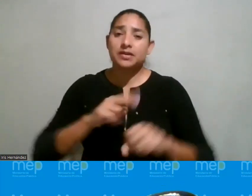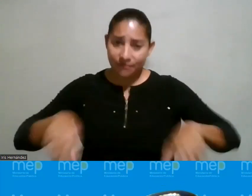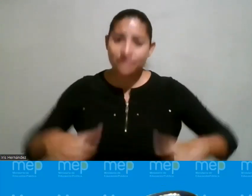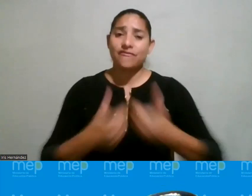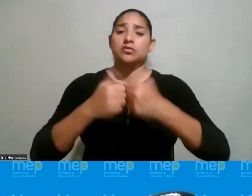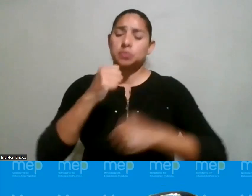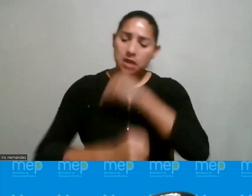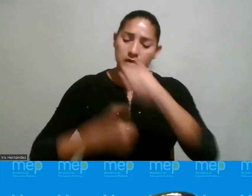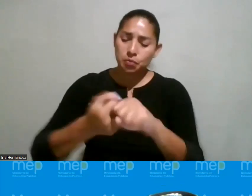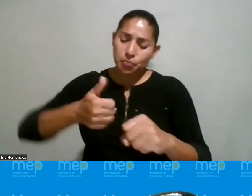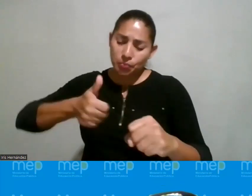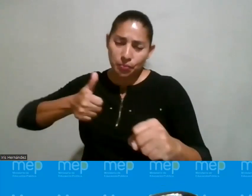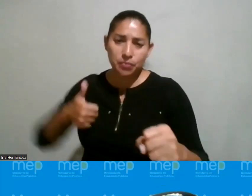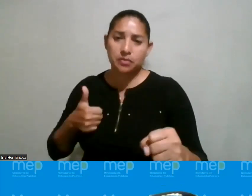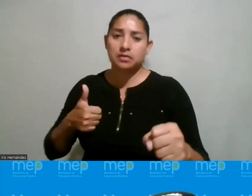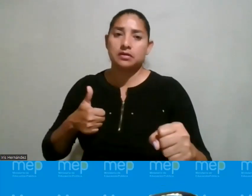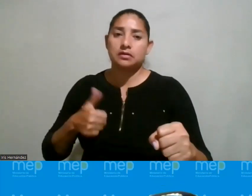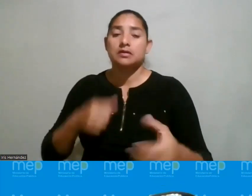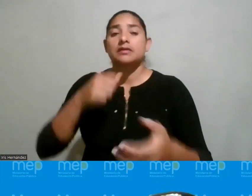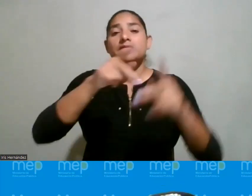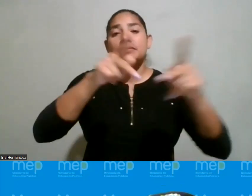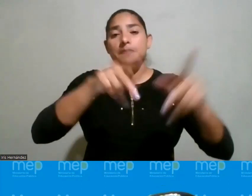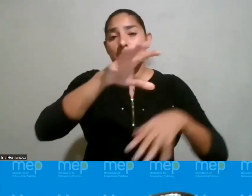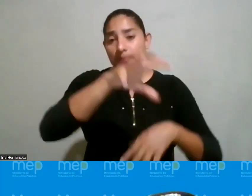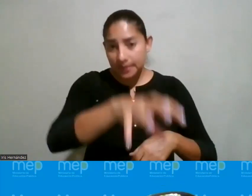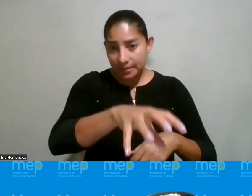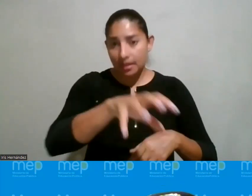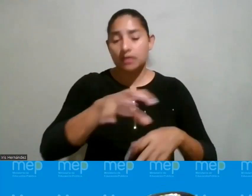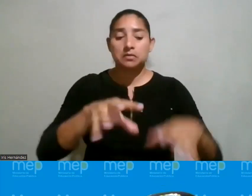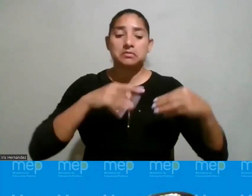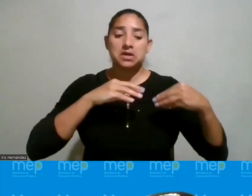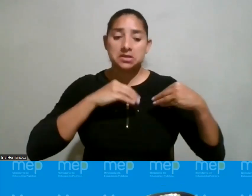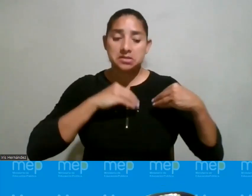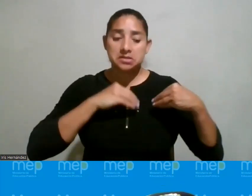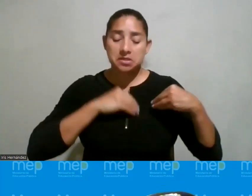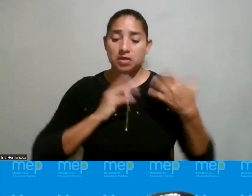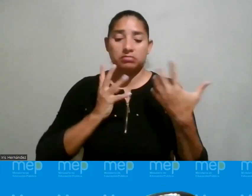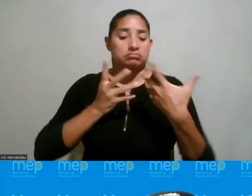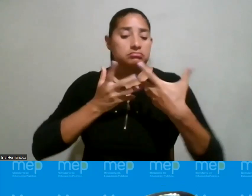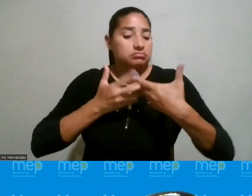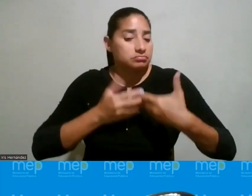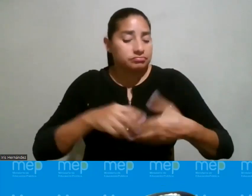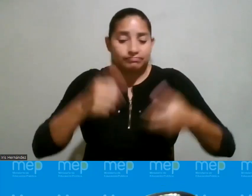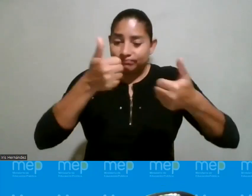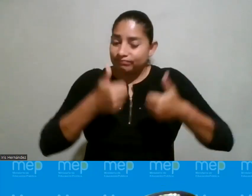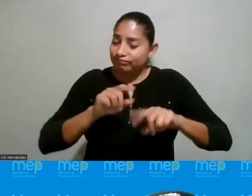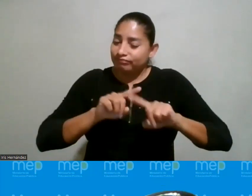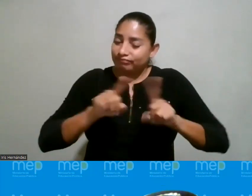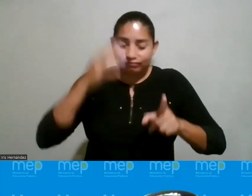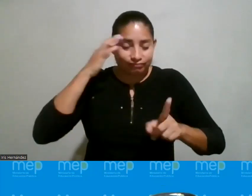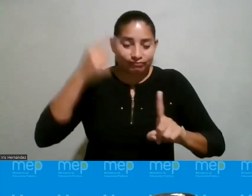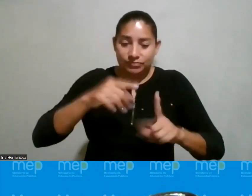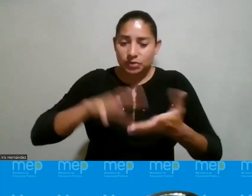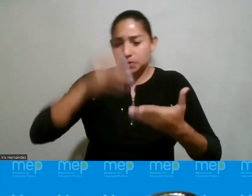desde hace miles de años asignado y así lo fueron aceptando o se les impuso hubo de todo unas lo